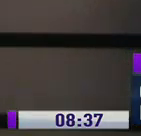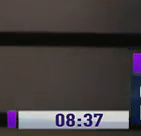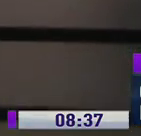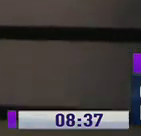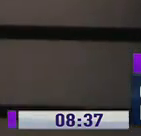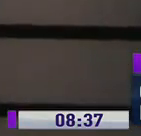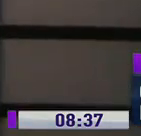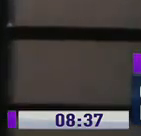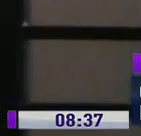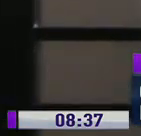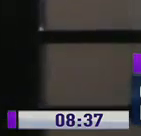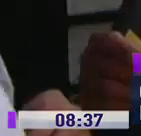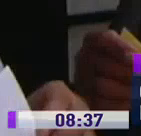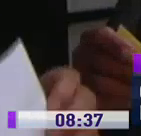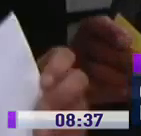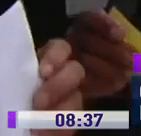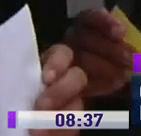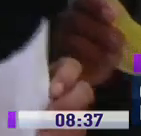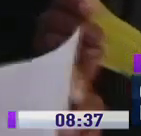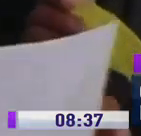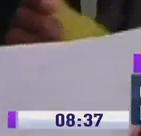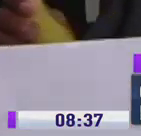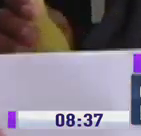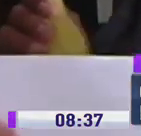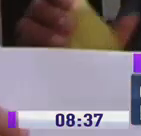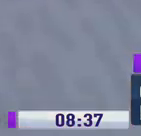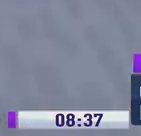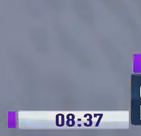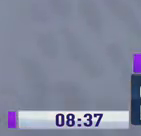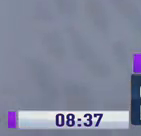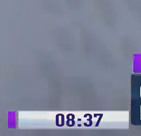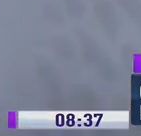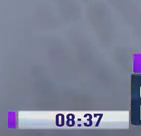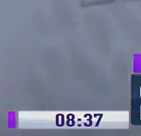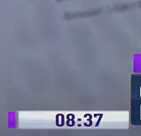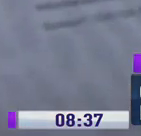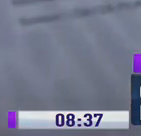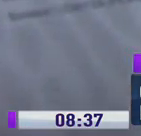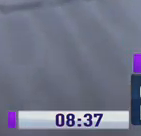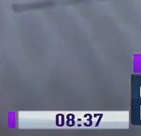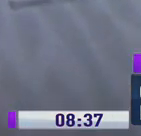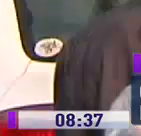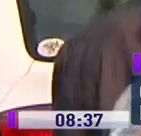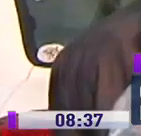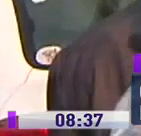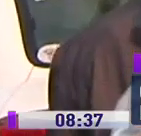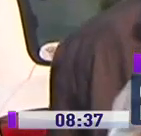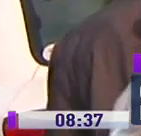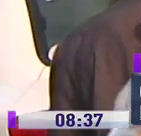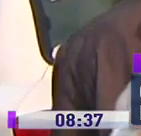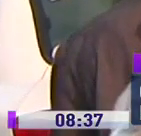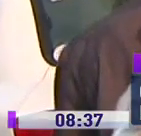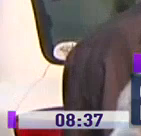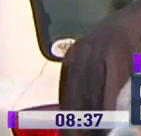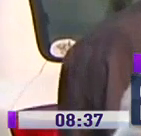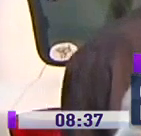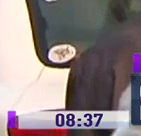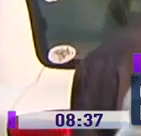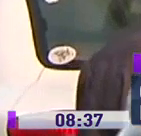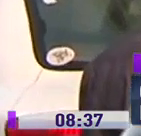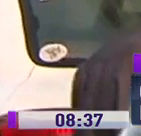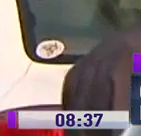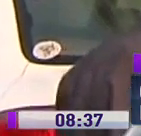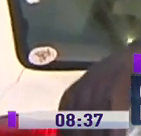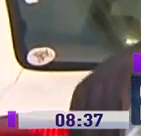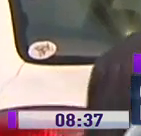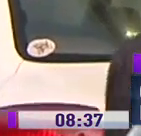Beneficencia hacían todo lo posible para tener un féretro y un espacio y así sepultar a sus seres queridos. En el trámite de rigor, trámite